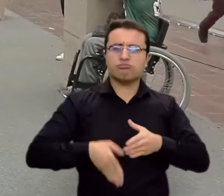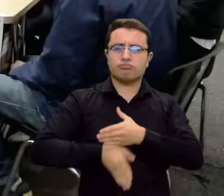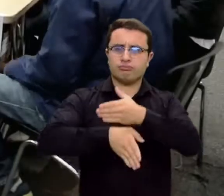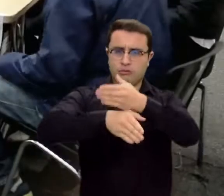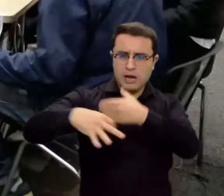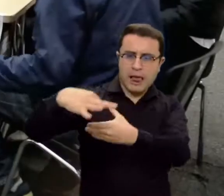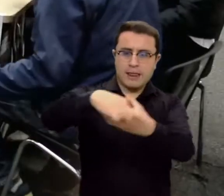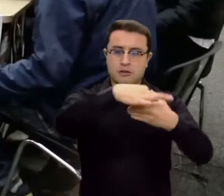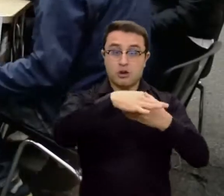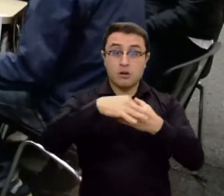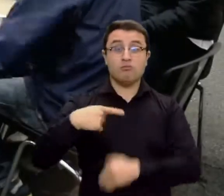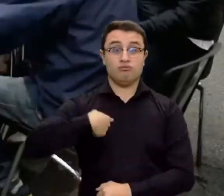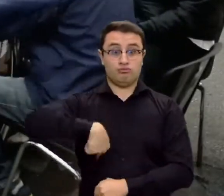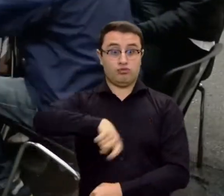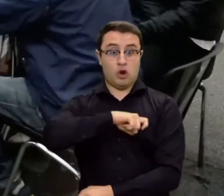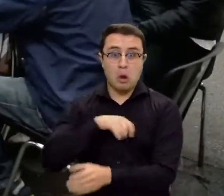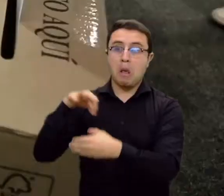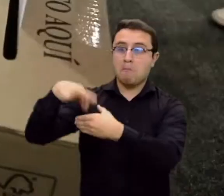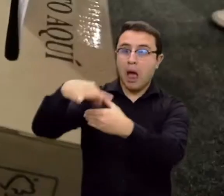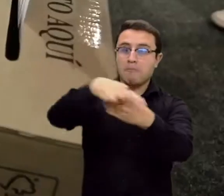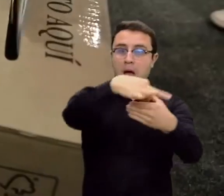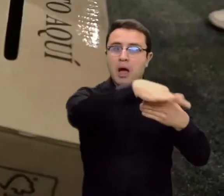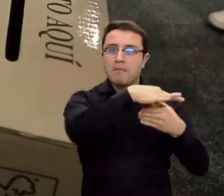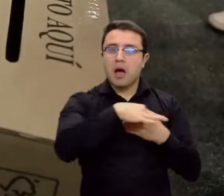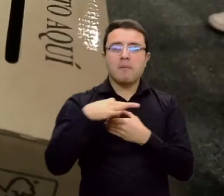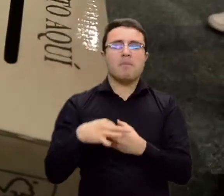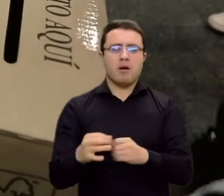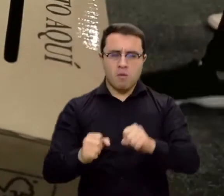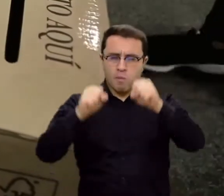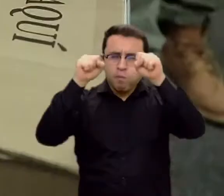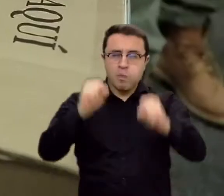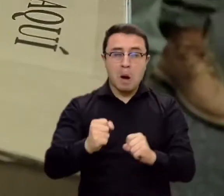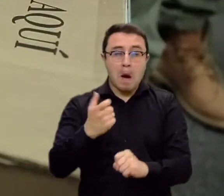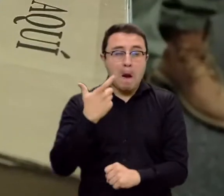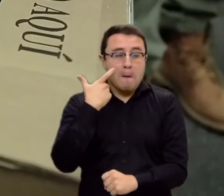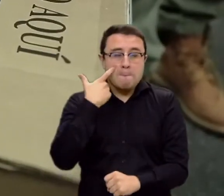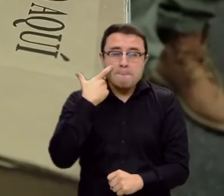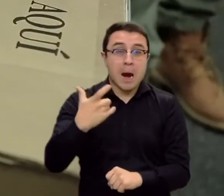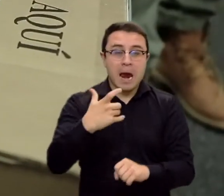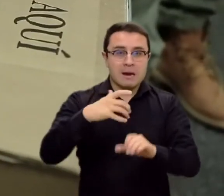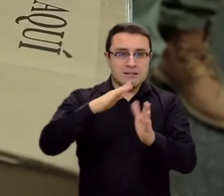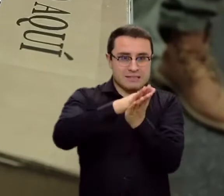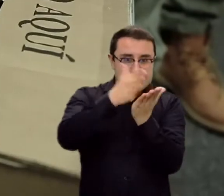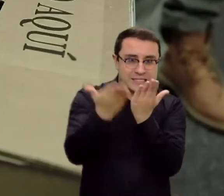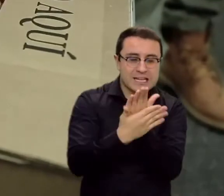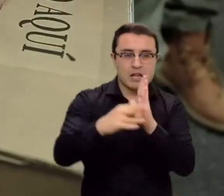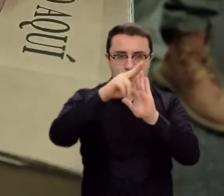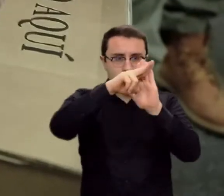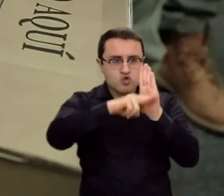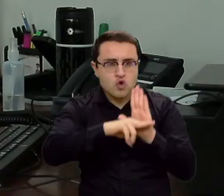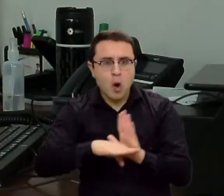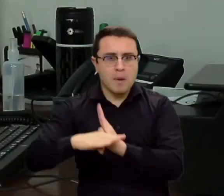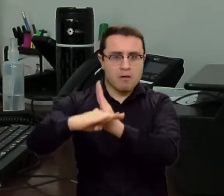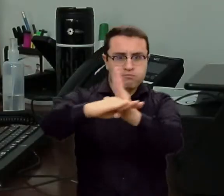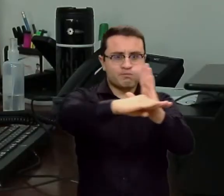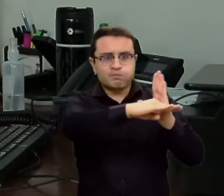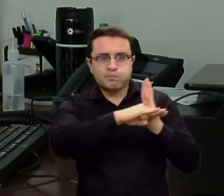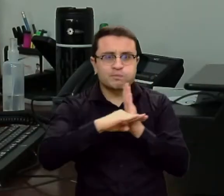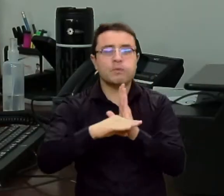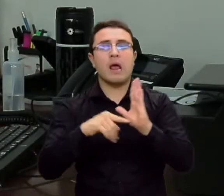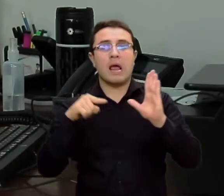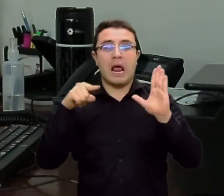estas elecciones con las máximas garantías que lo requieren conforme a